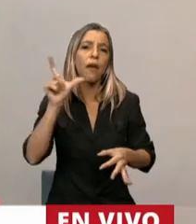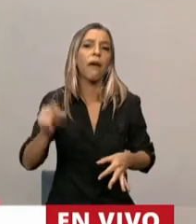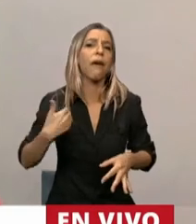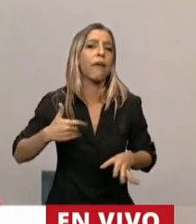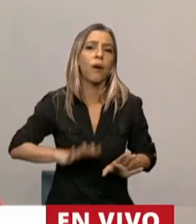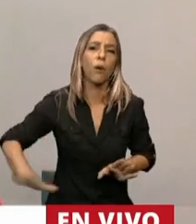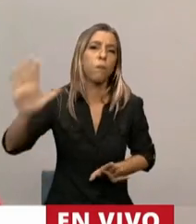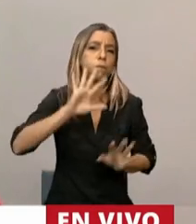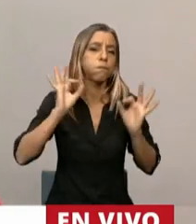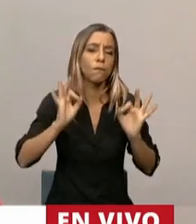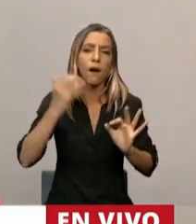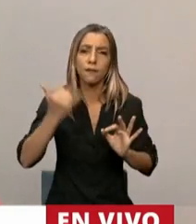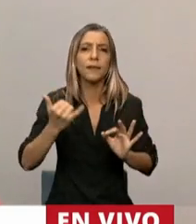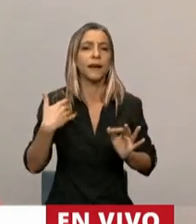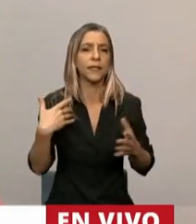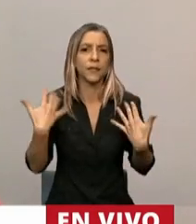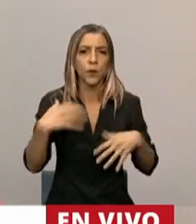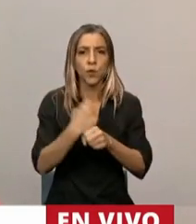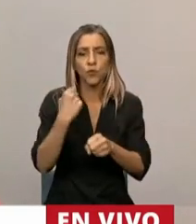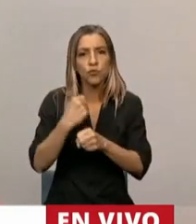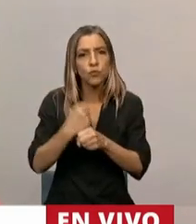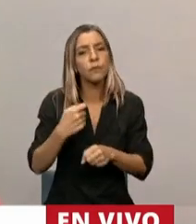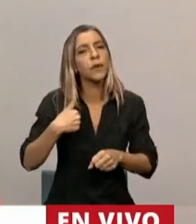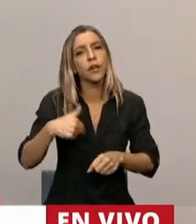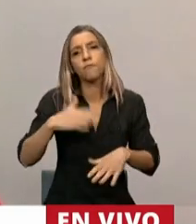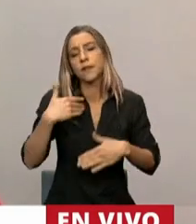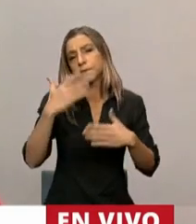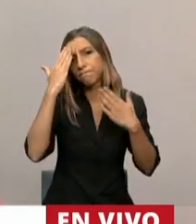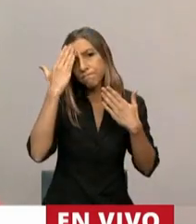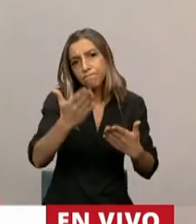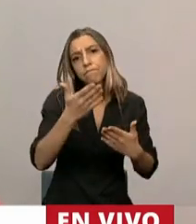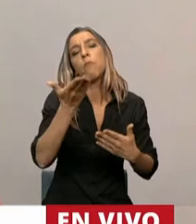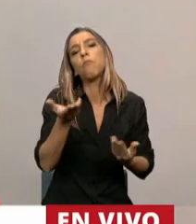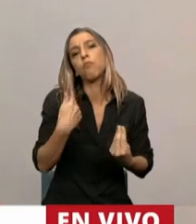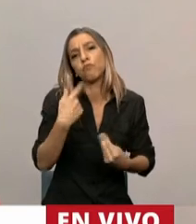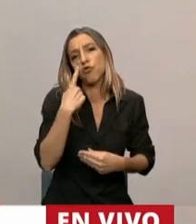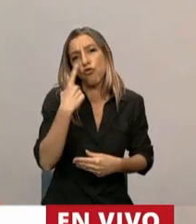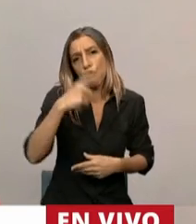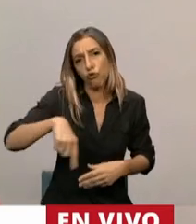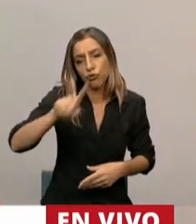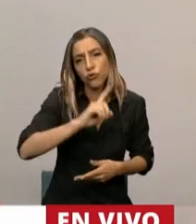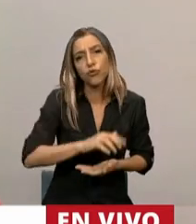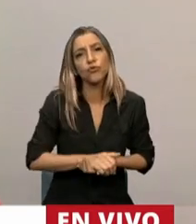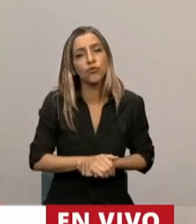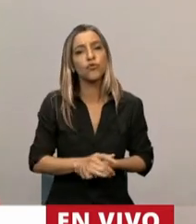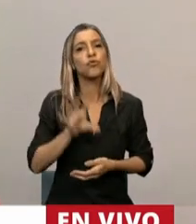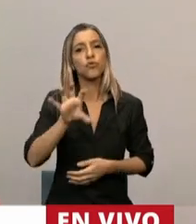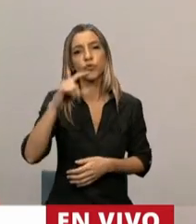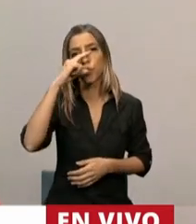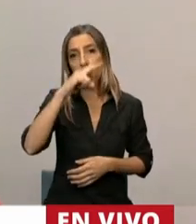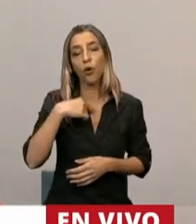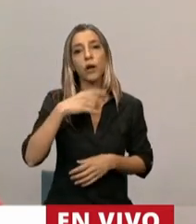a cabo una tarea encomiable, pero quiero destacar lo que conozco de cerca. En Corrientes hay 46